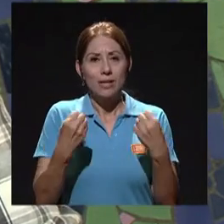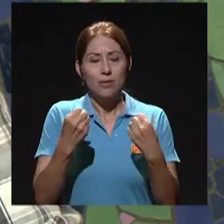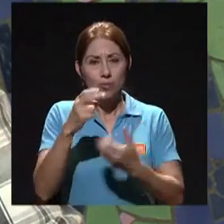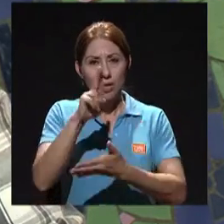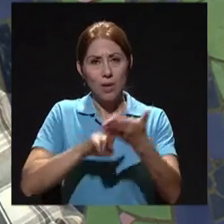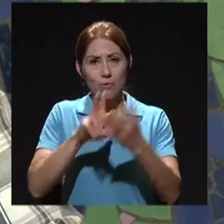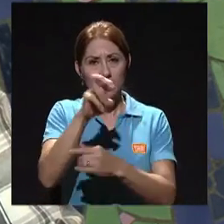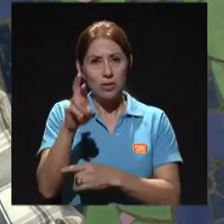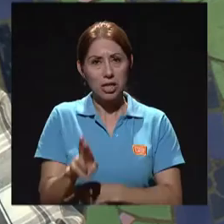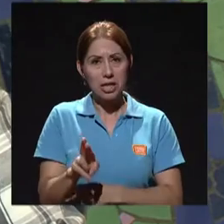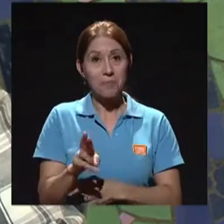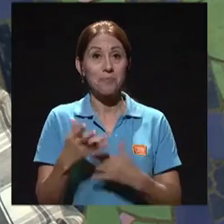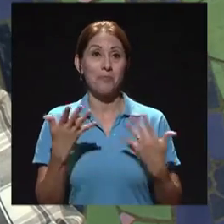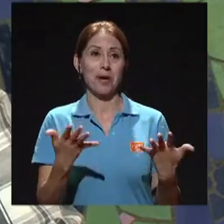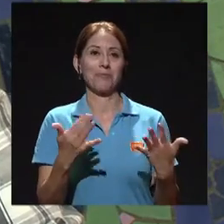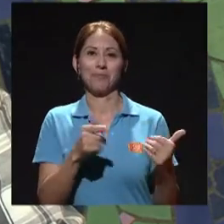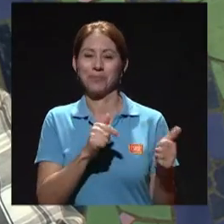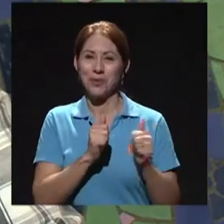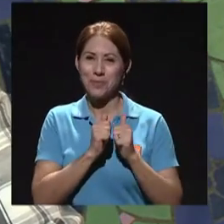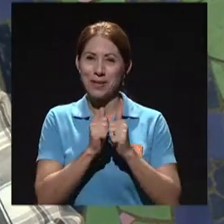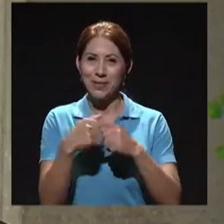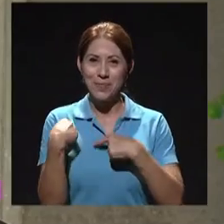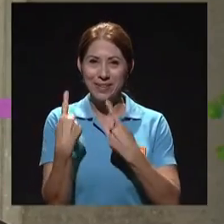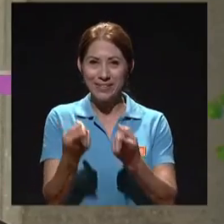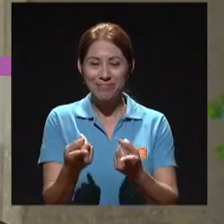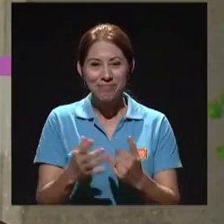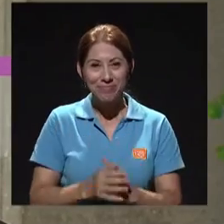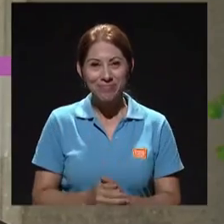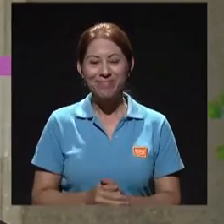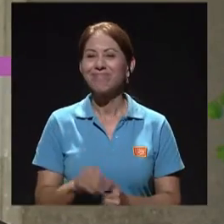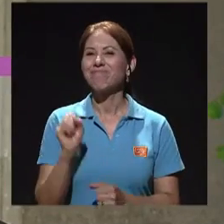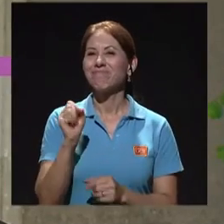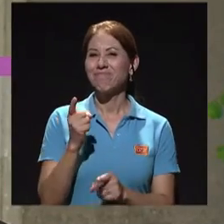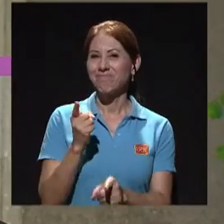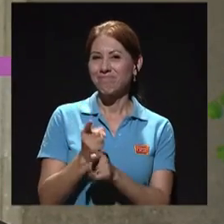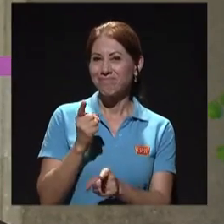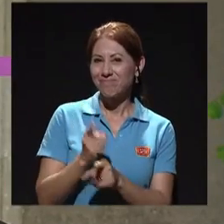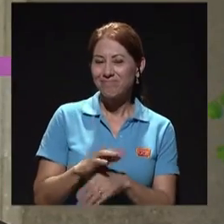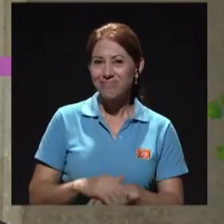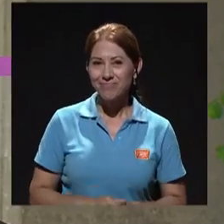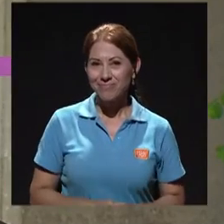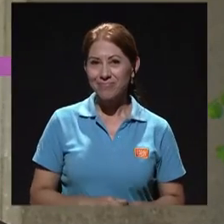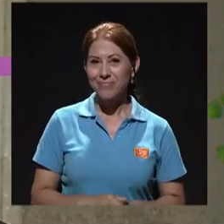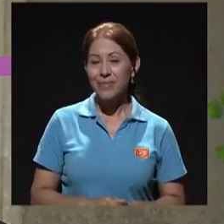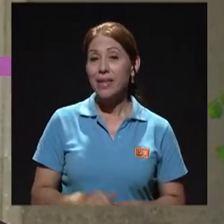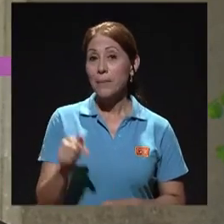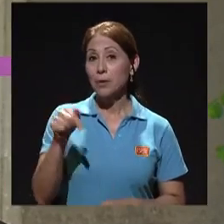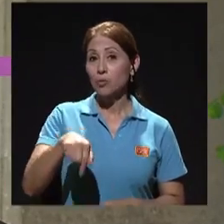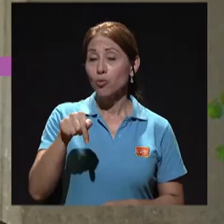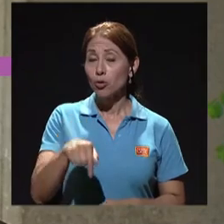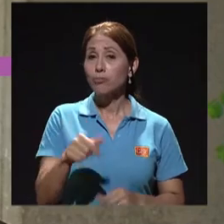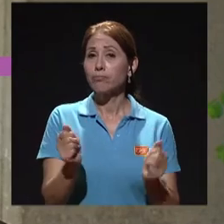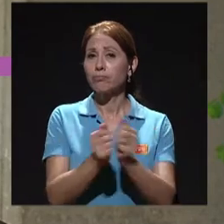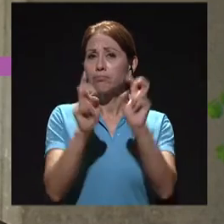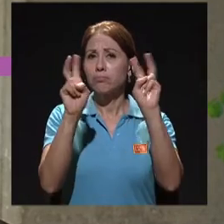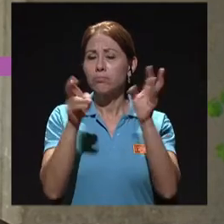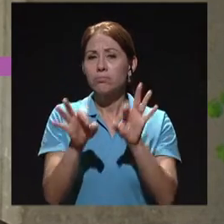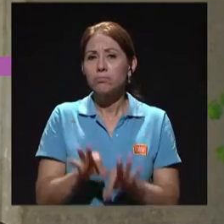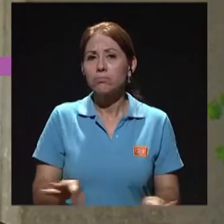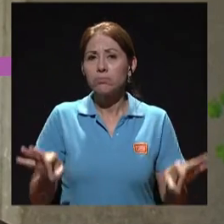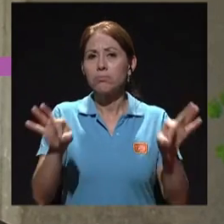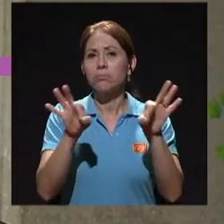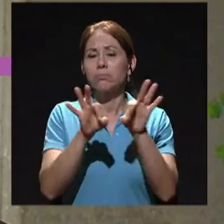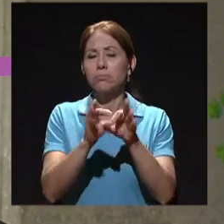Costa Rica. Y bueno, Fabiola, nos vas a acompañar por este buen rato. Bueno, hoy les traemos un tema muy